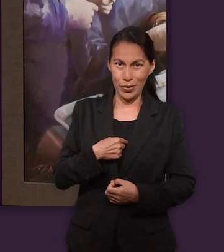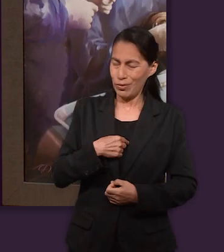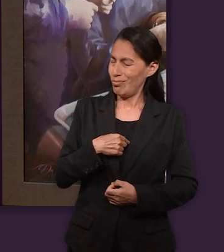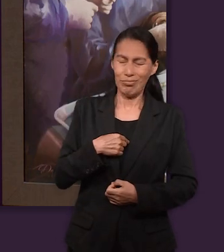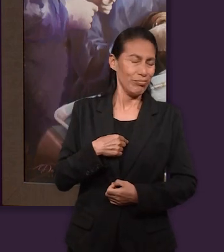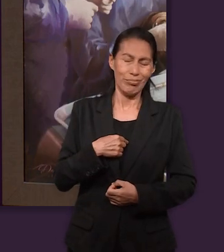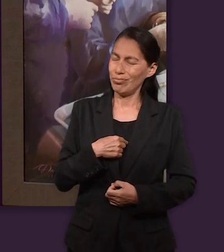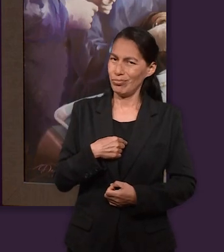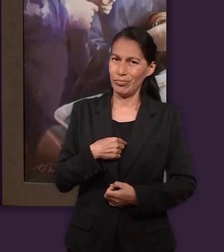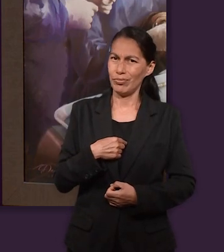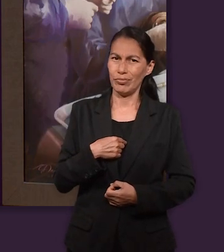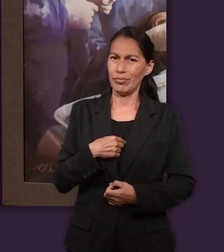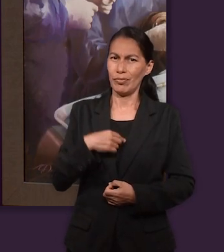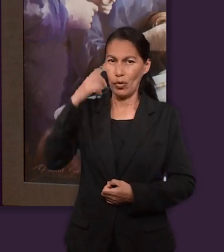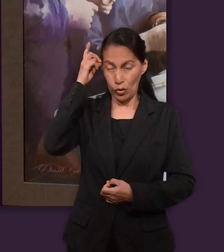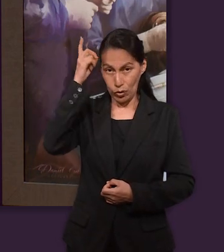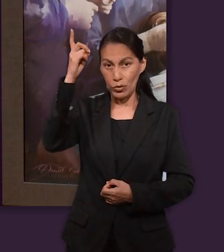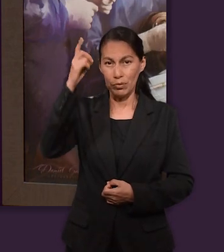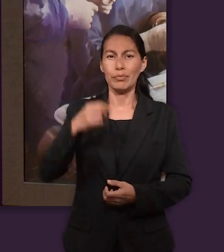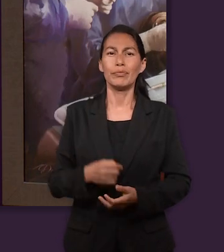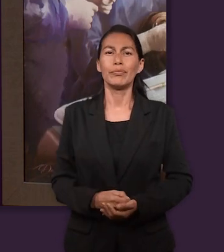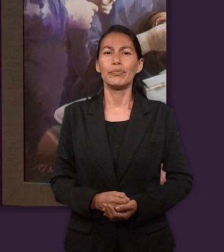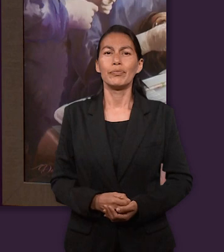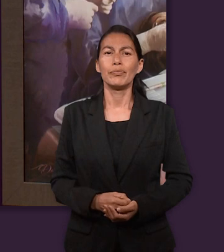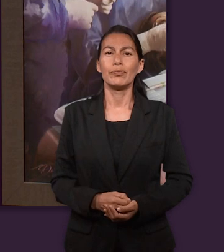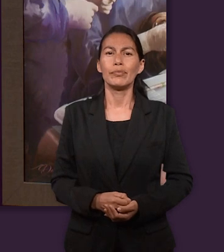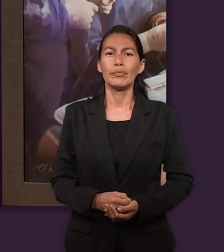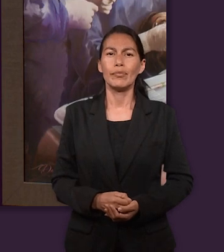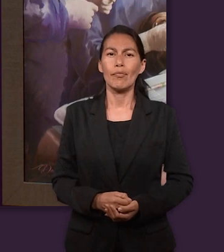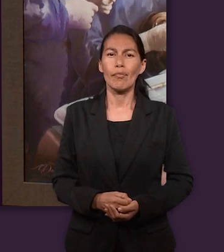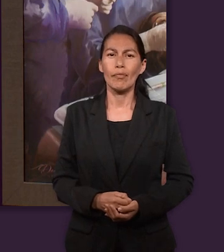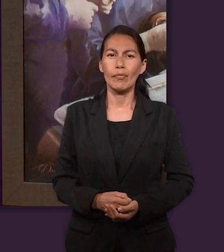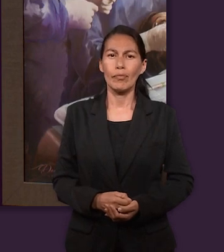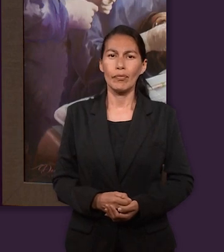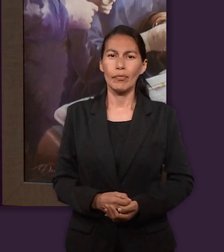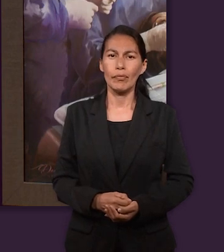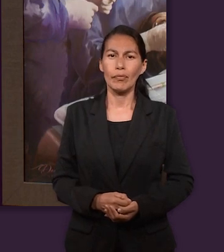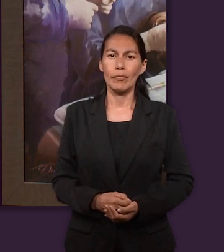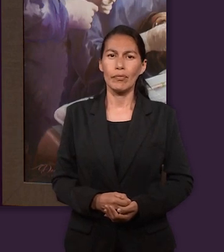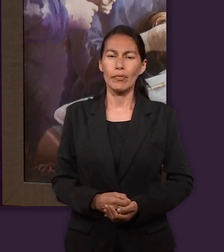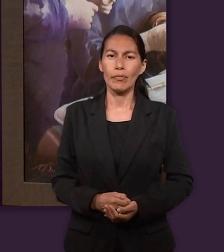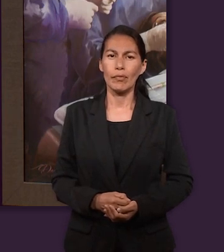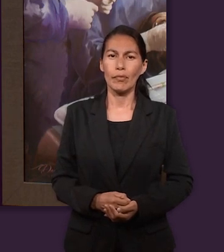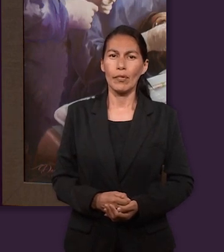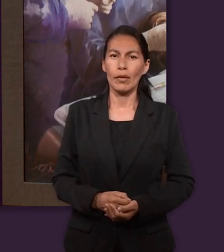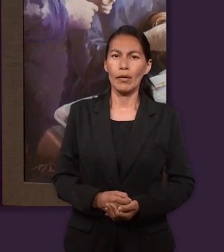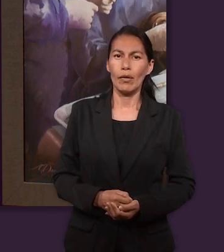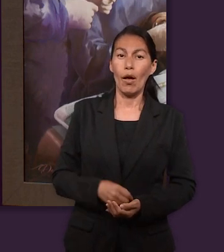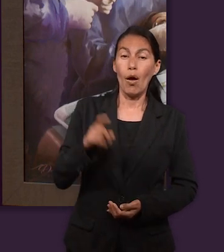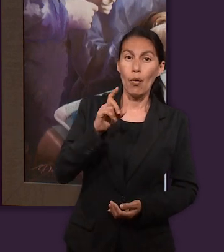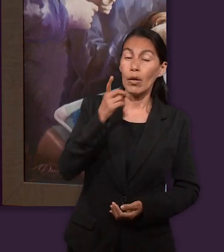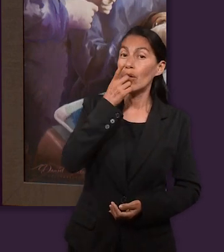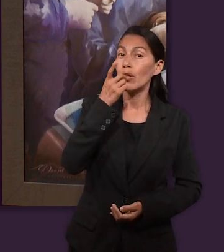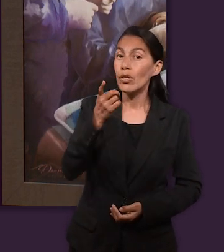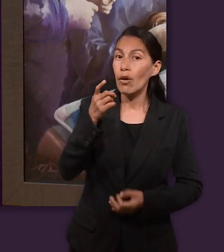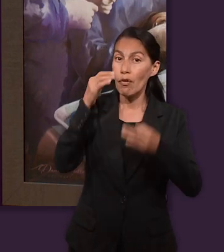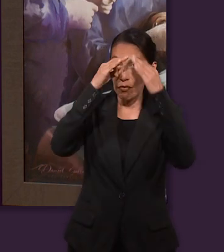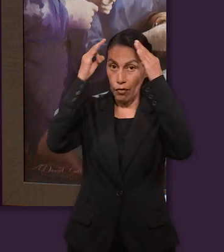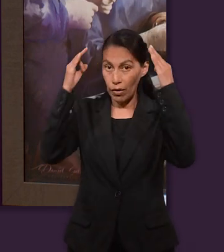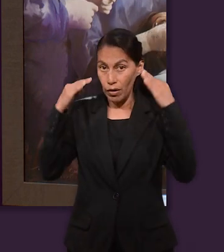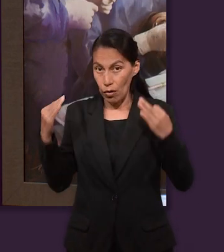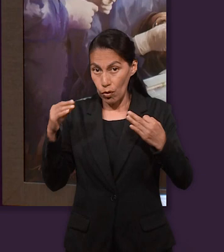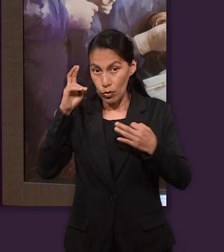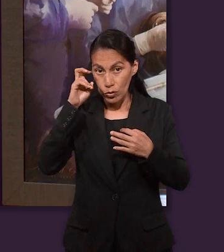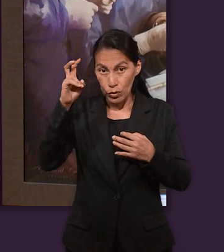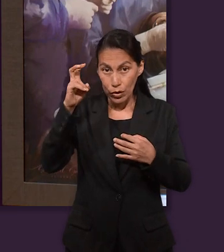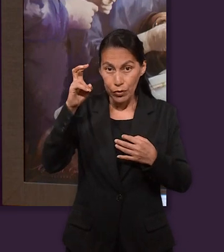Jehová, yo no, Dios. Él siempre, aun cuando le fue a dar el sueño al faraón, lo que dijo, lo que Dios va a hacer,